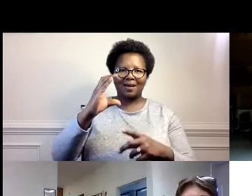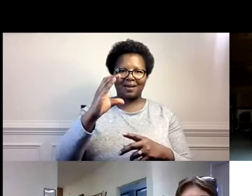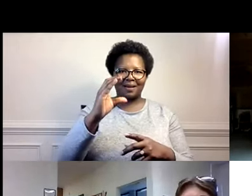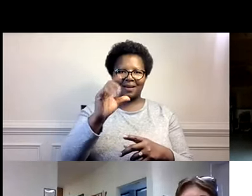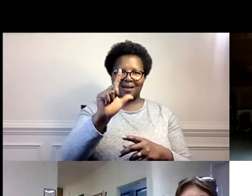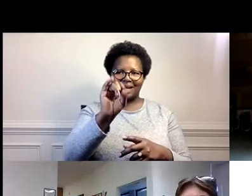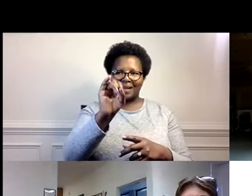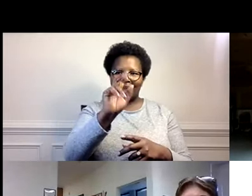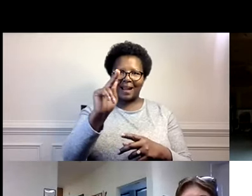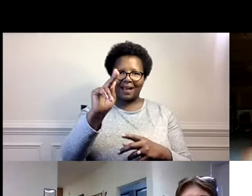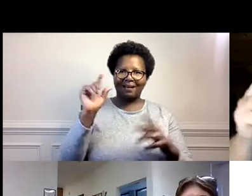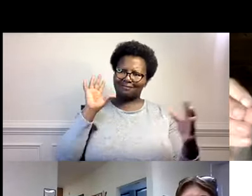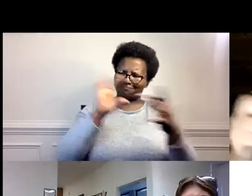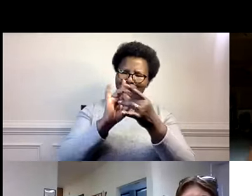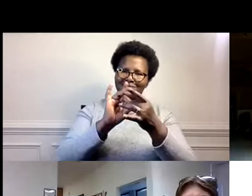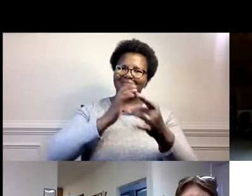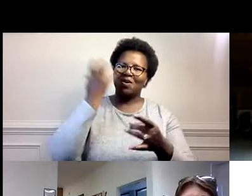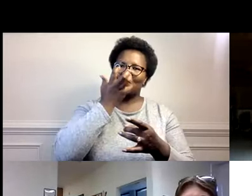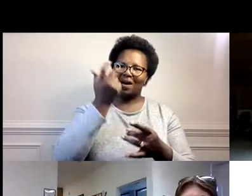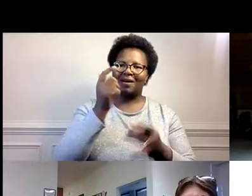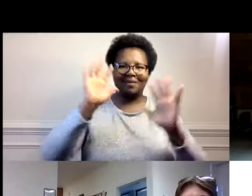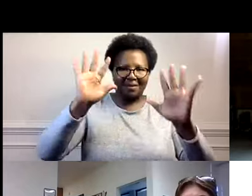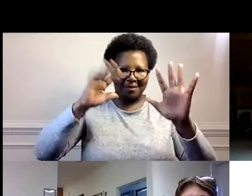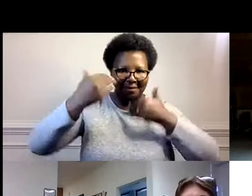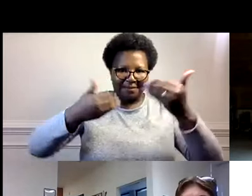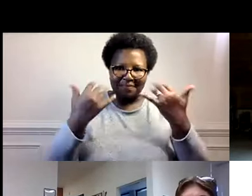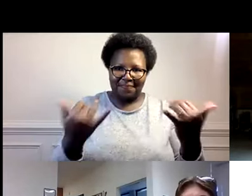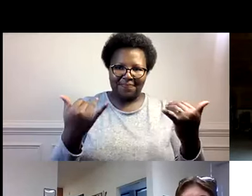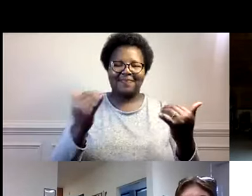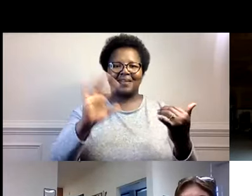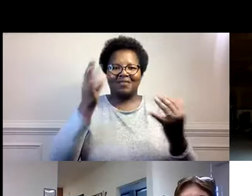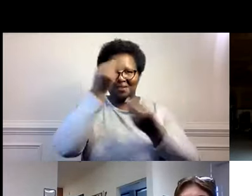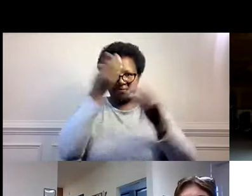esa palabra click, de llevarse bien. Muy bien. Entonces.